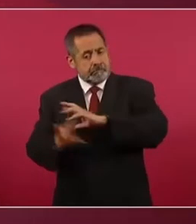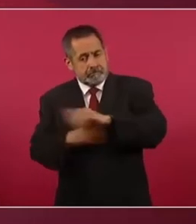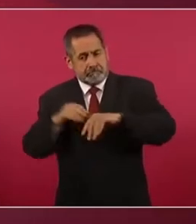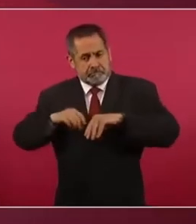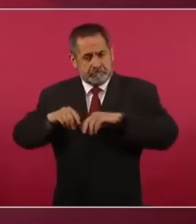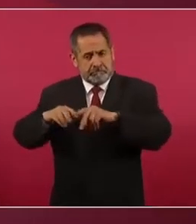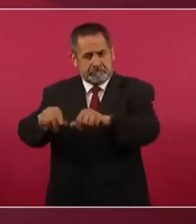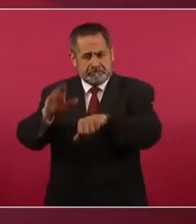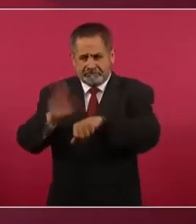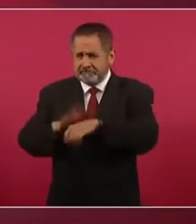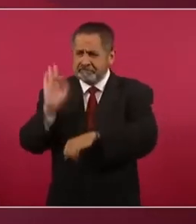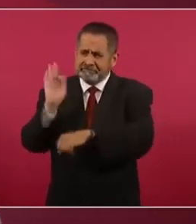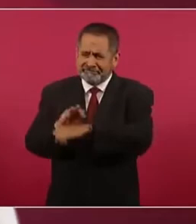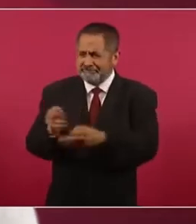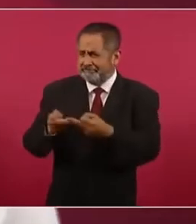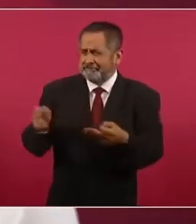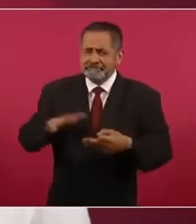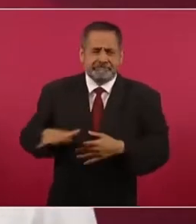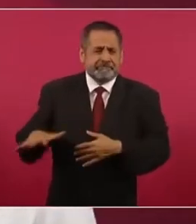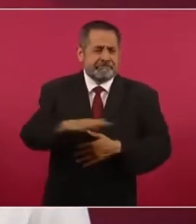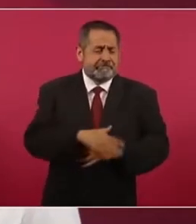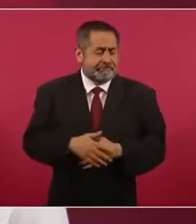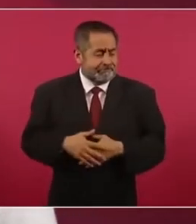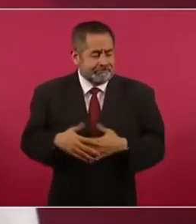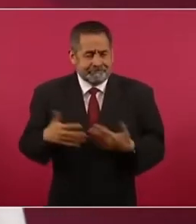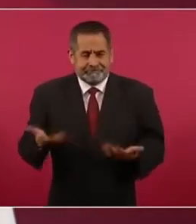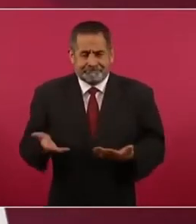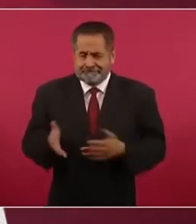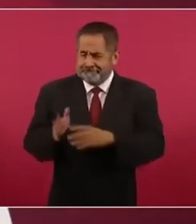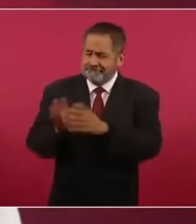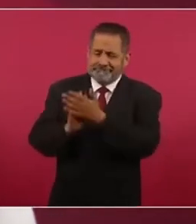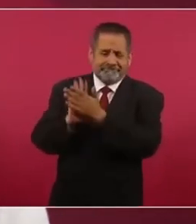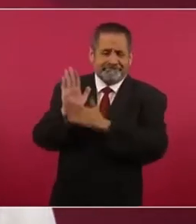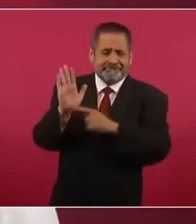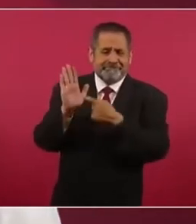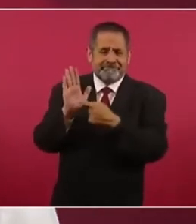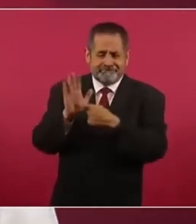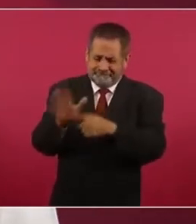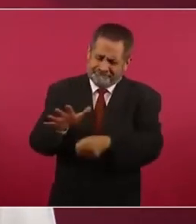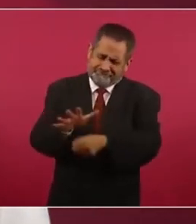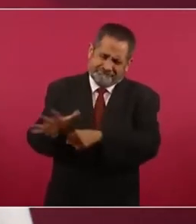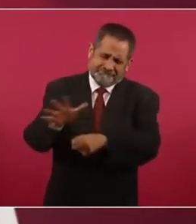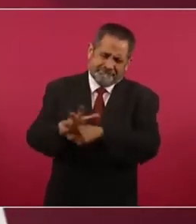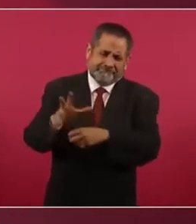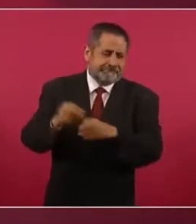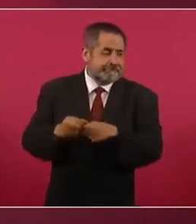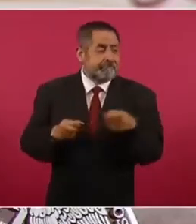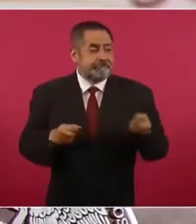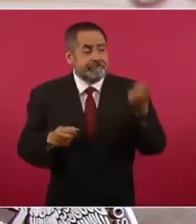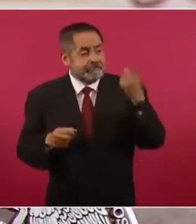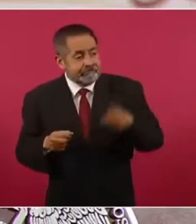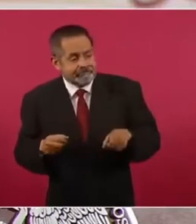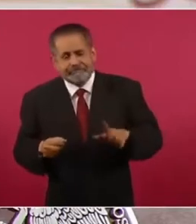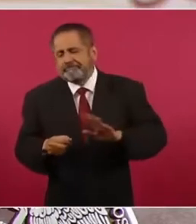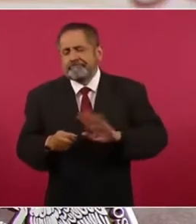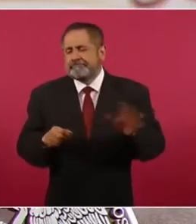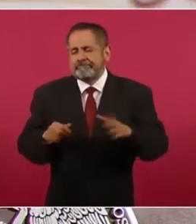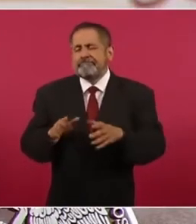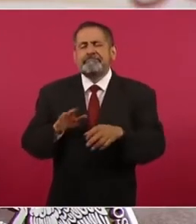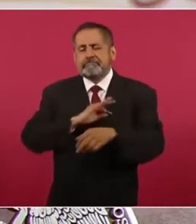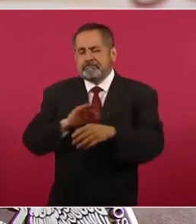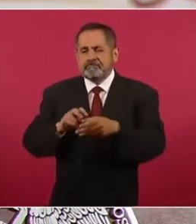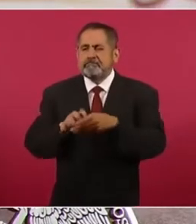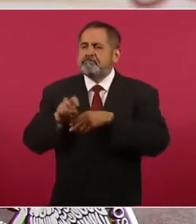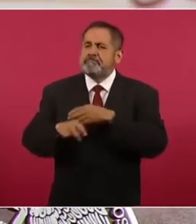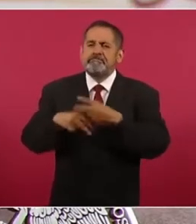Por lo anterior, existen suficientes elementos para superar el actual obstáculo y continuar los trabajos del Tren